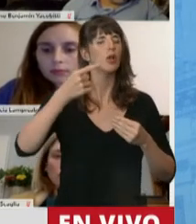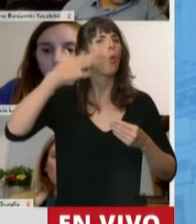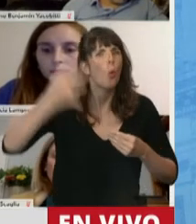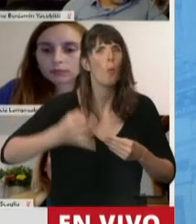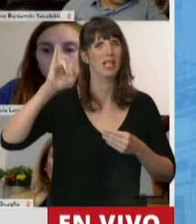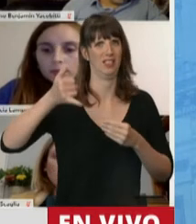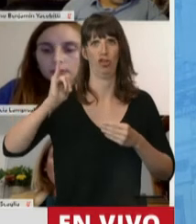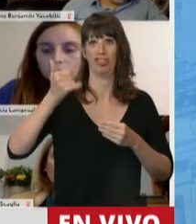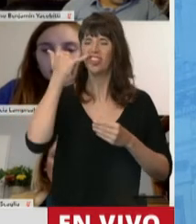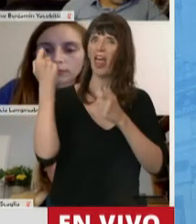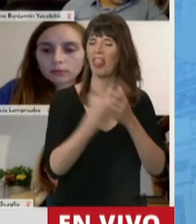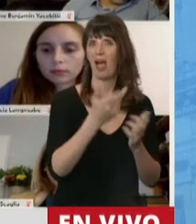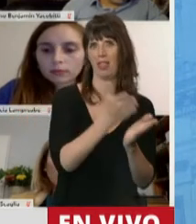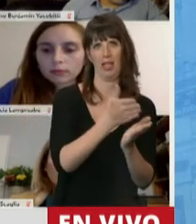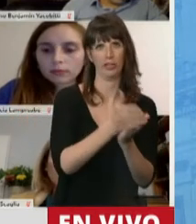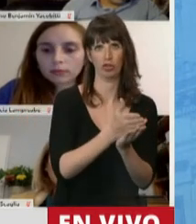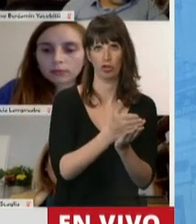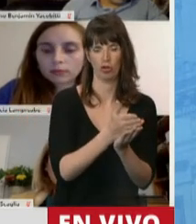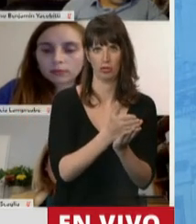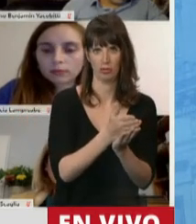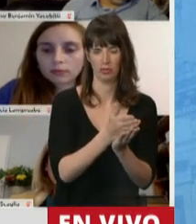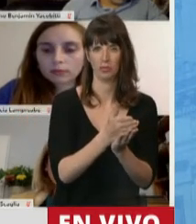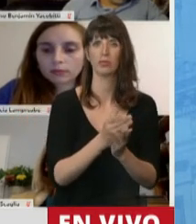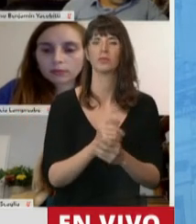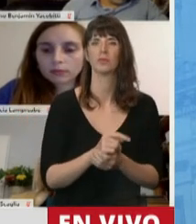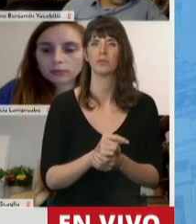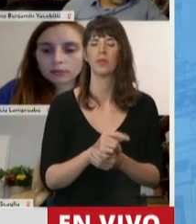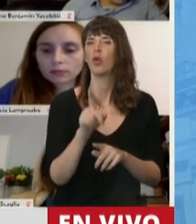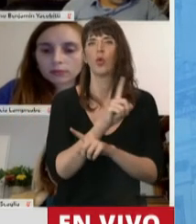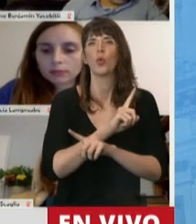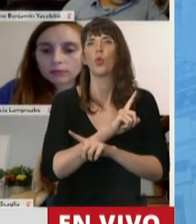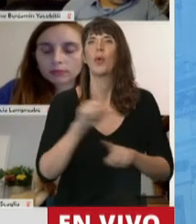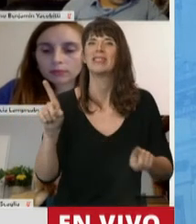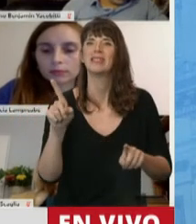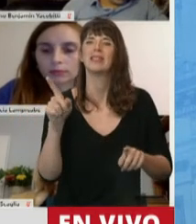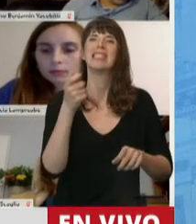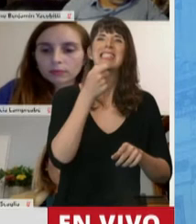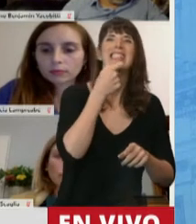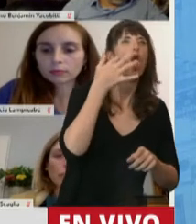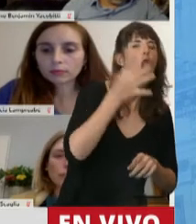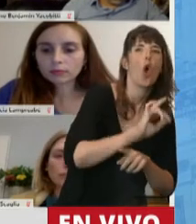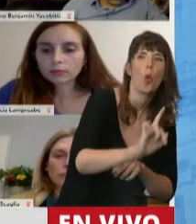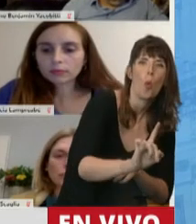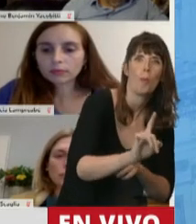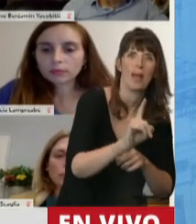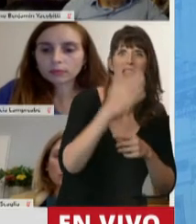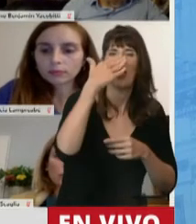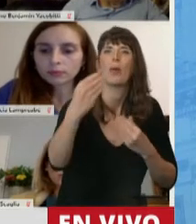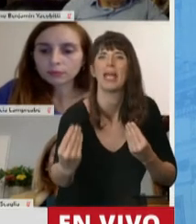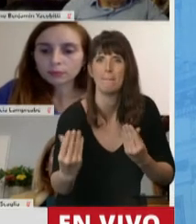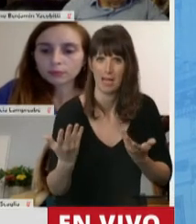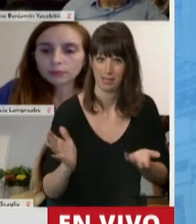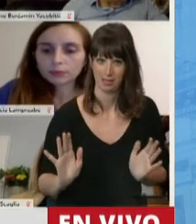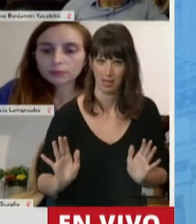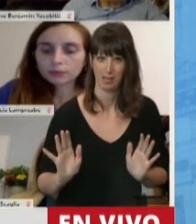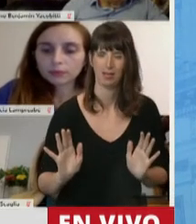explícitos, y no tienen que terminar siendo usados como condicionantes para adoptar esta modalidad? Ni poner